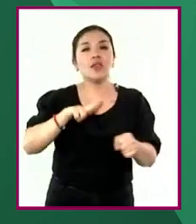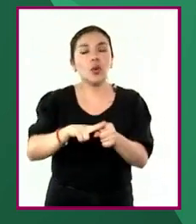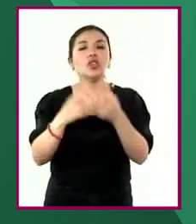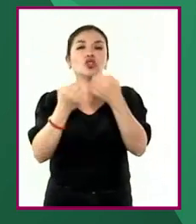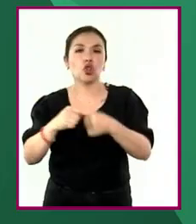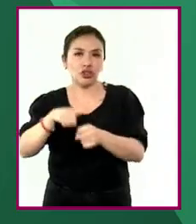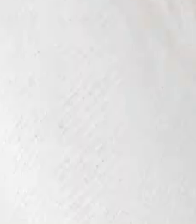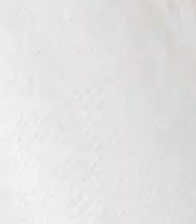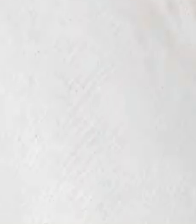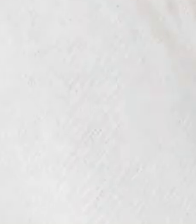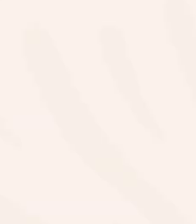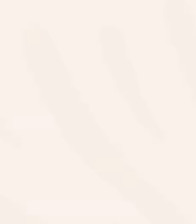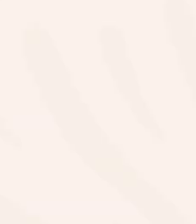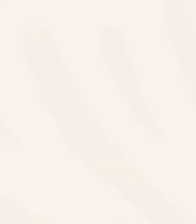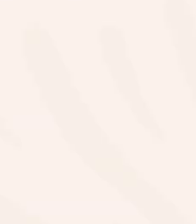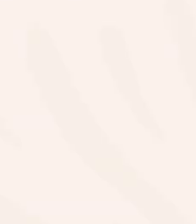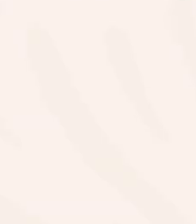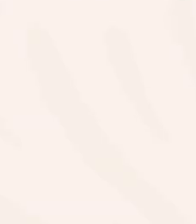naturaleza y sociedad.